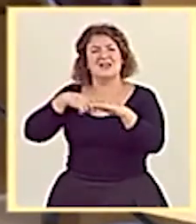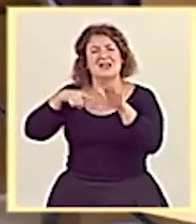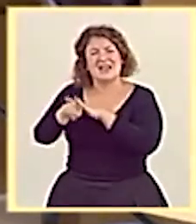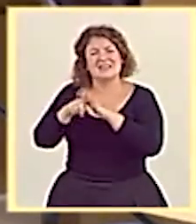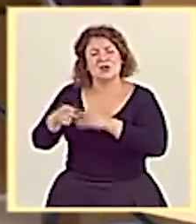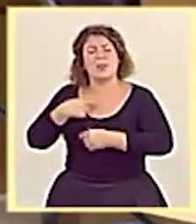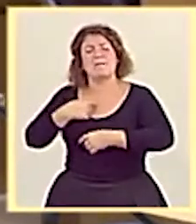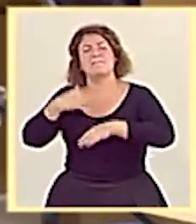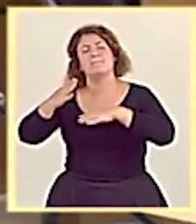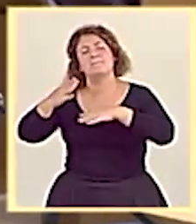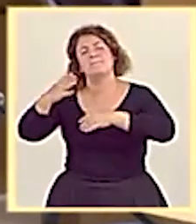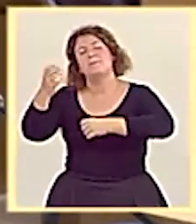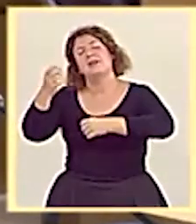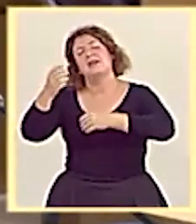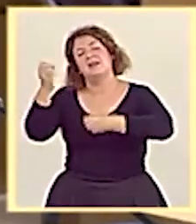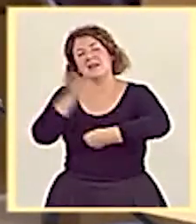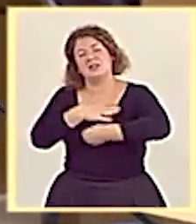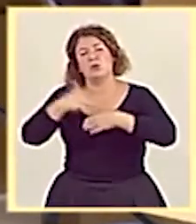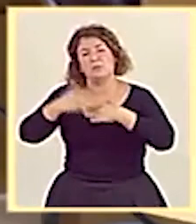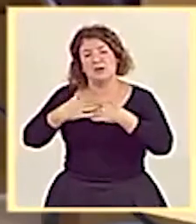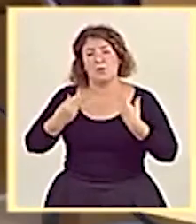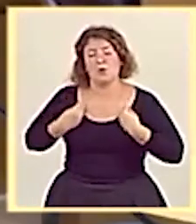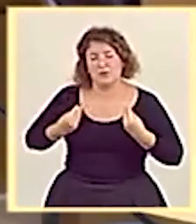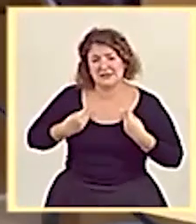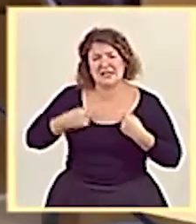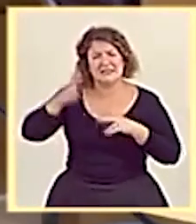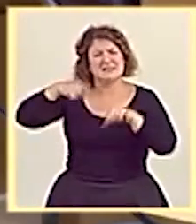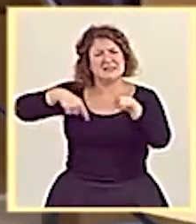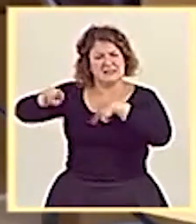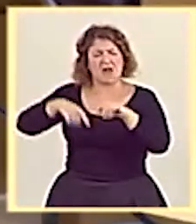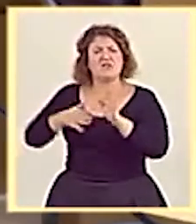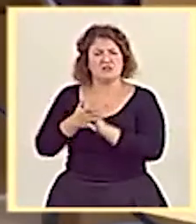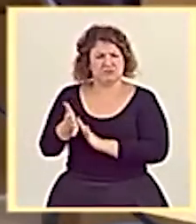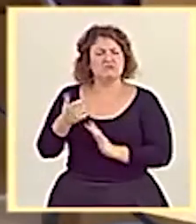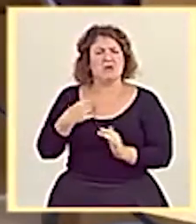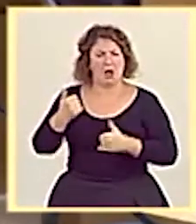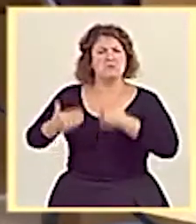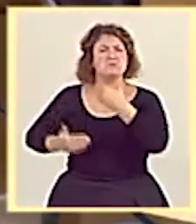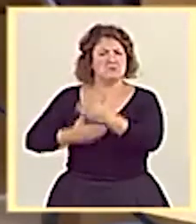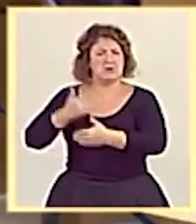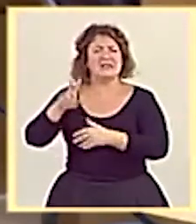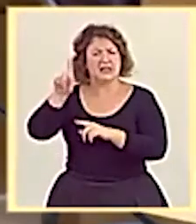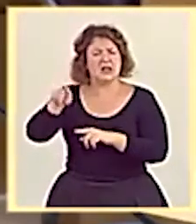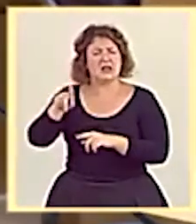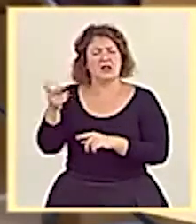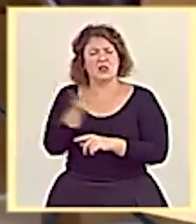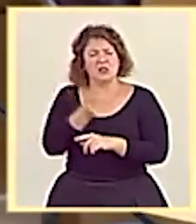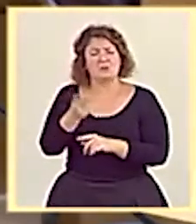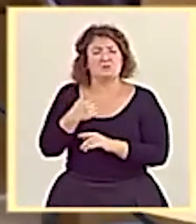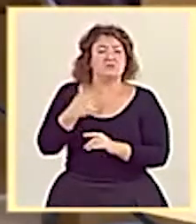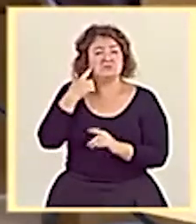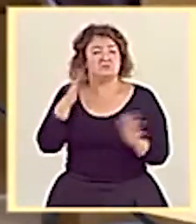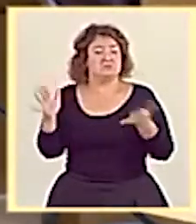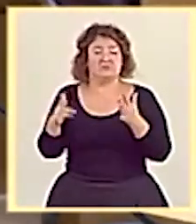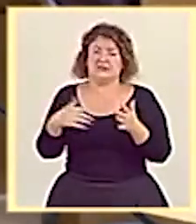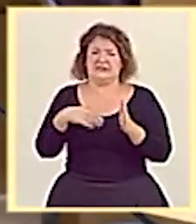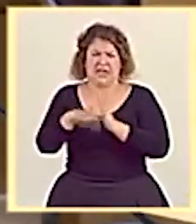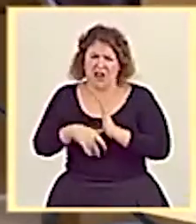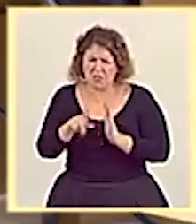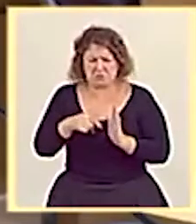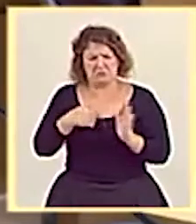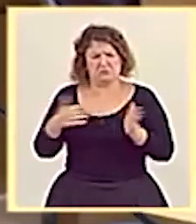ingreso mínimo vital, así como las referidas a tráfico, están bastante avanzadas y que espero que en un tiempo prudencial, no muy tarde,